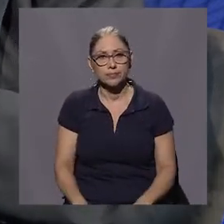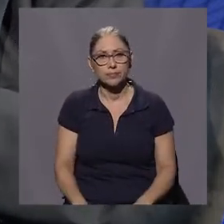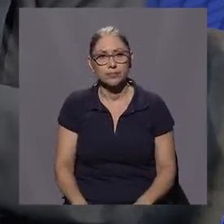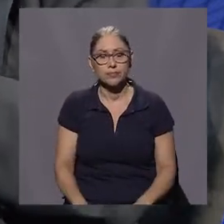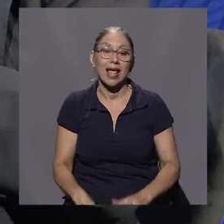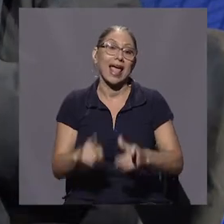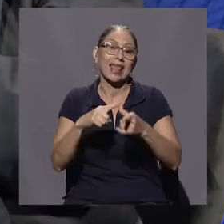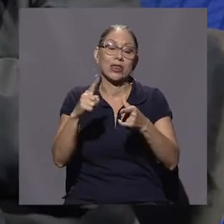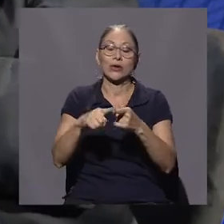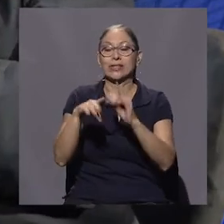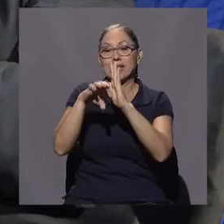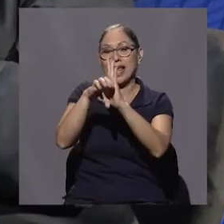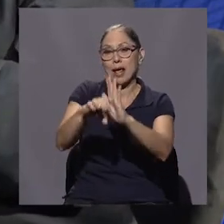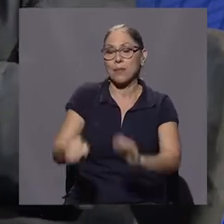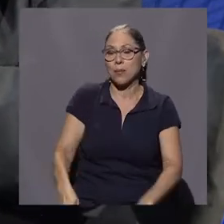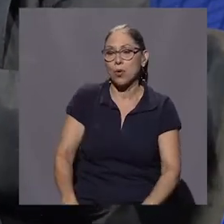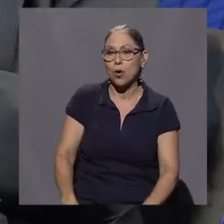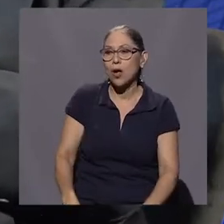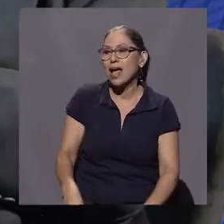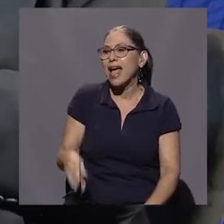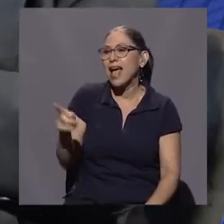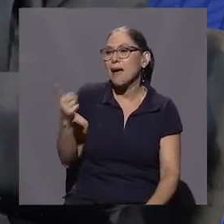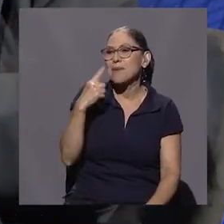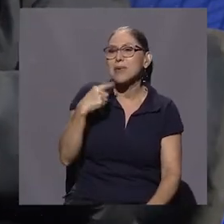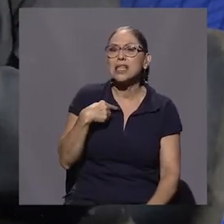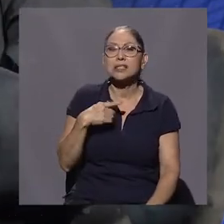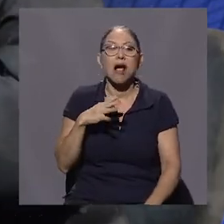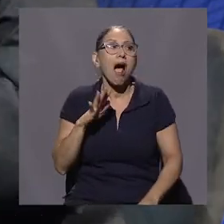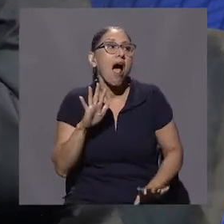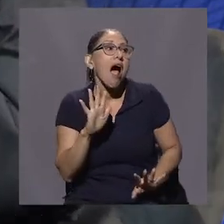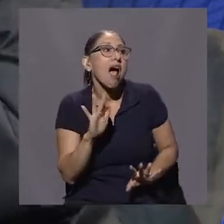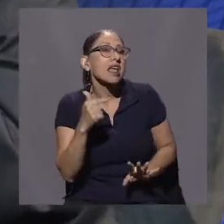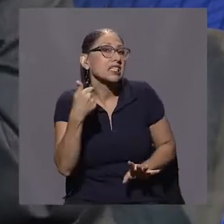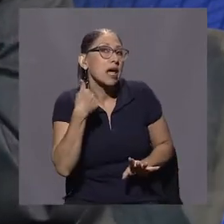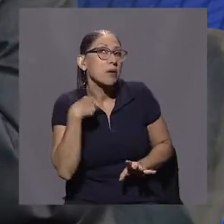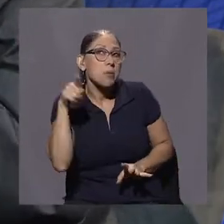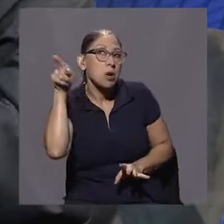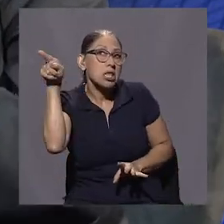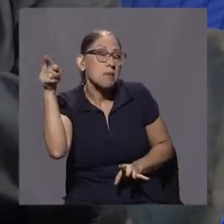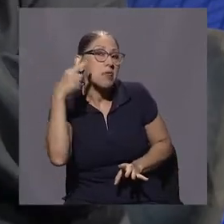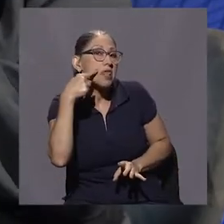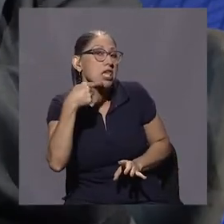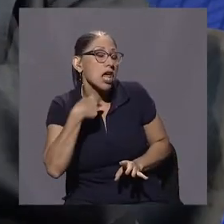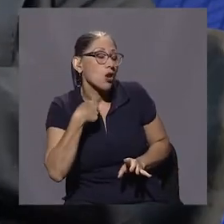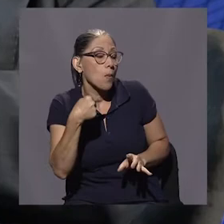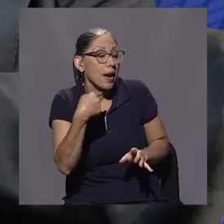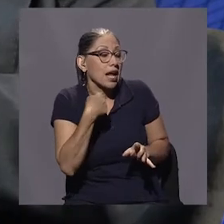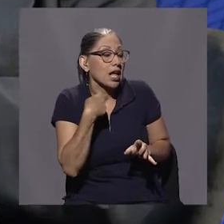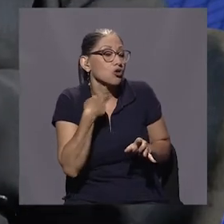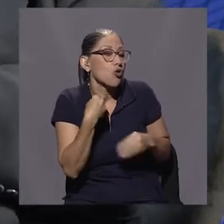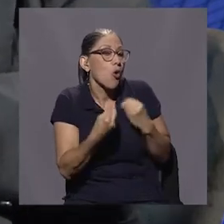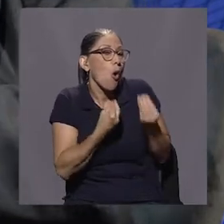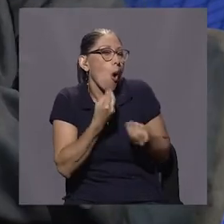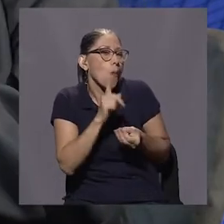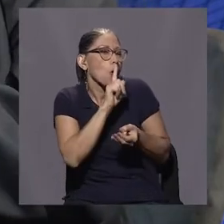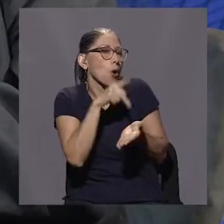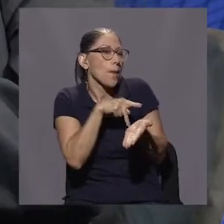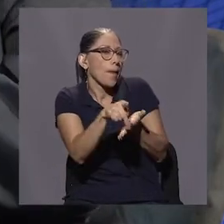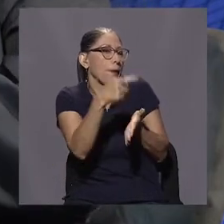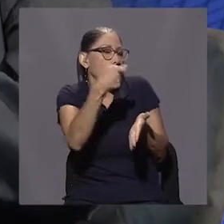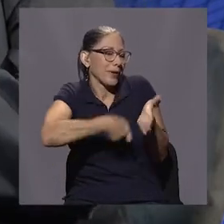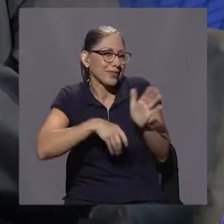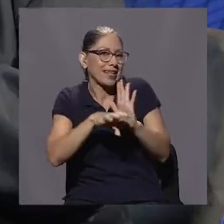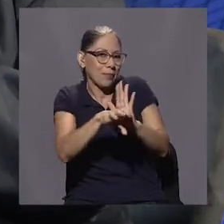Entonces, cuando a mí llega y me dice, es que yo recibí el consejo de cómo puedo evadir legalmente. Ah, qué bonito.